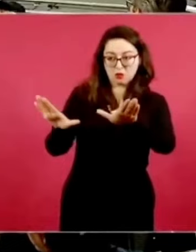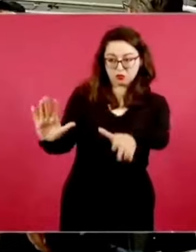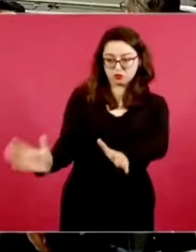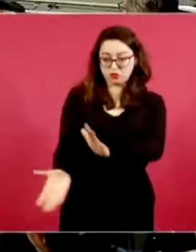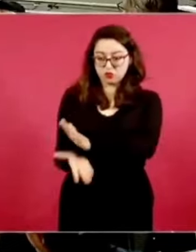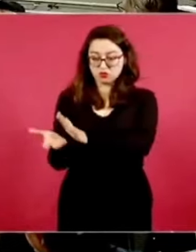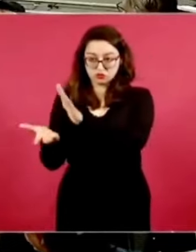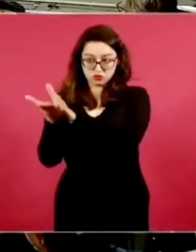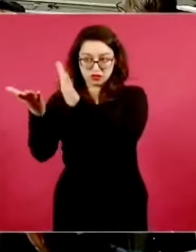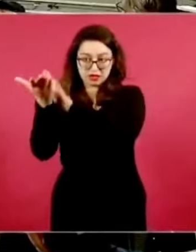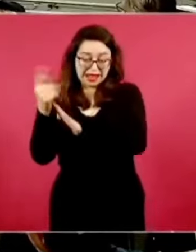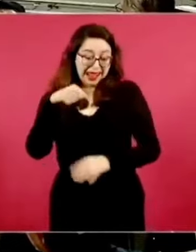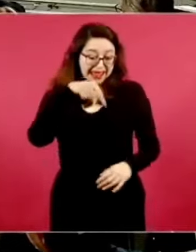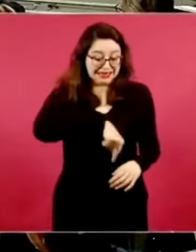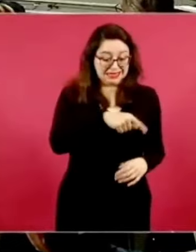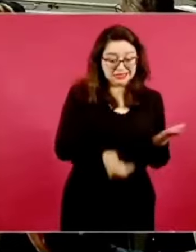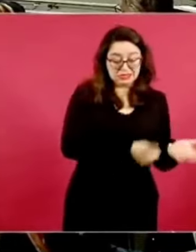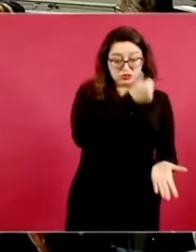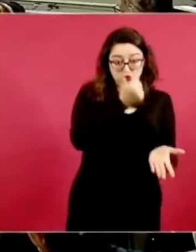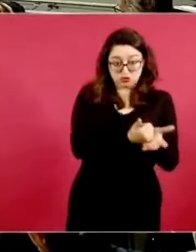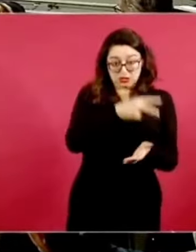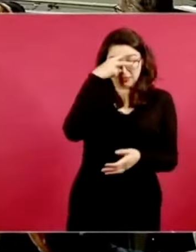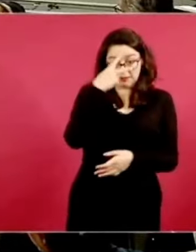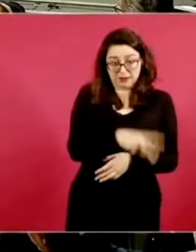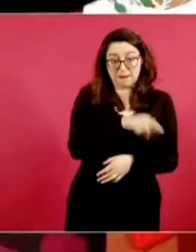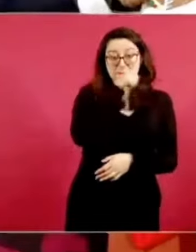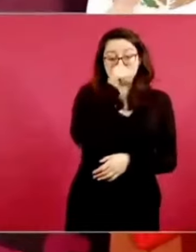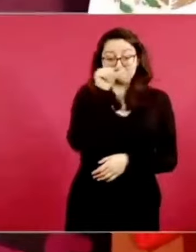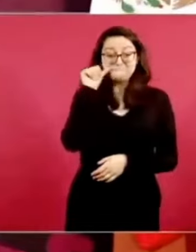iban a hacer algo como Santa Fe,